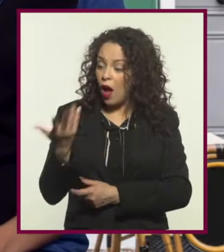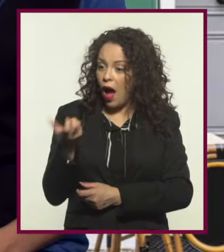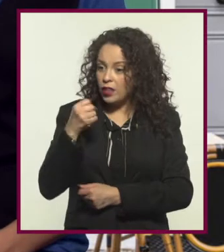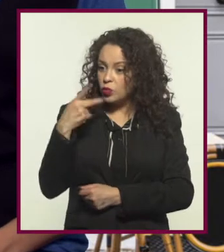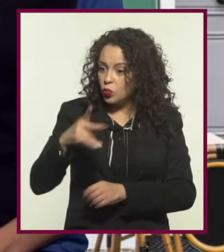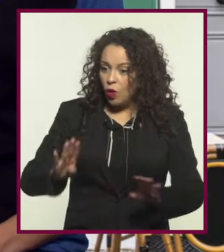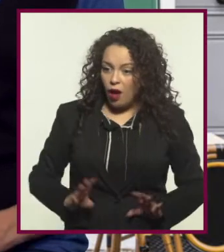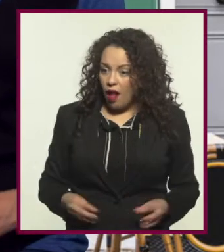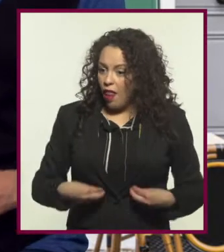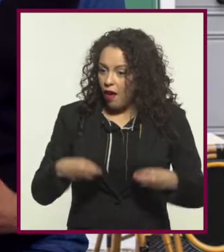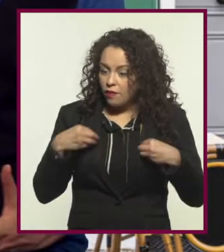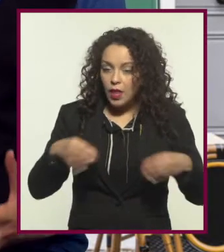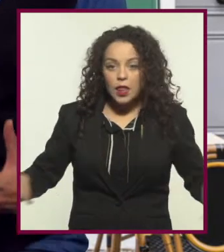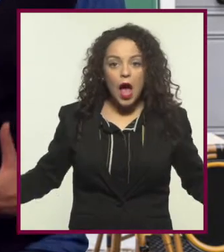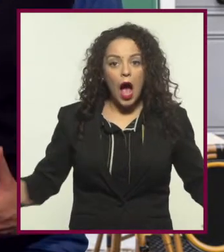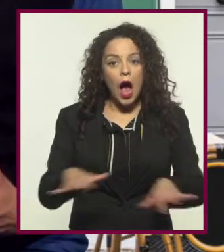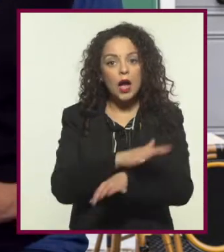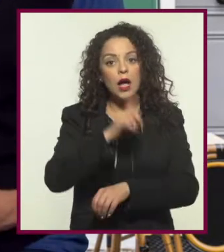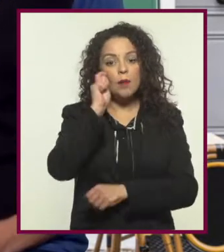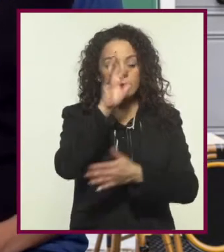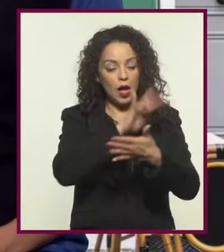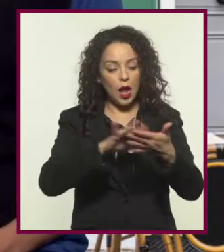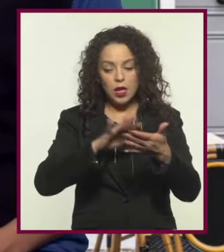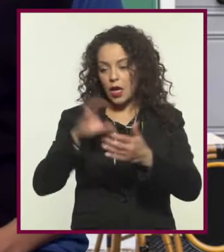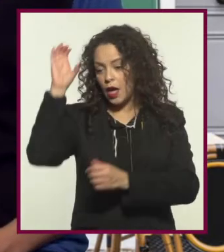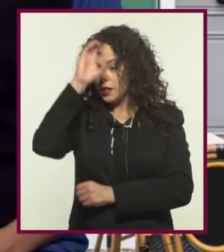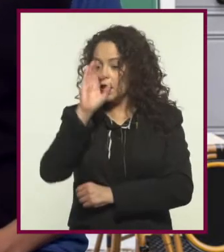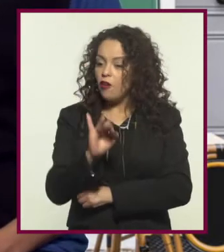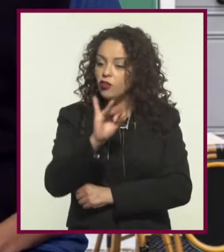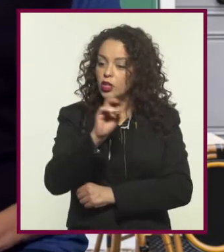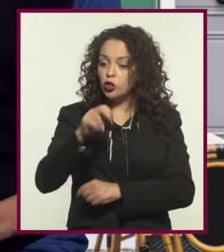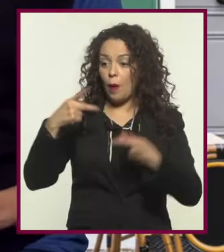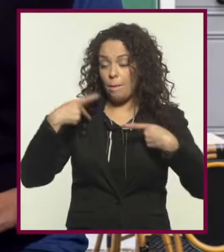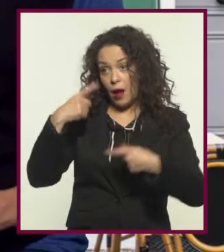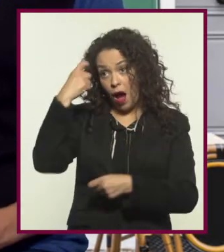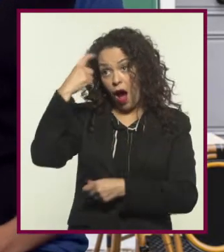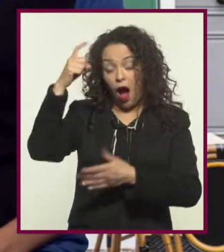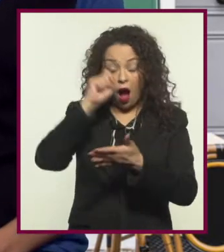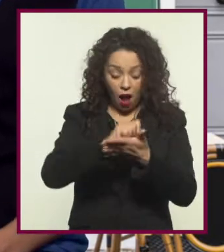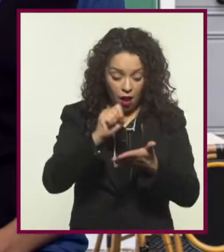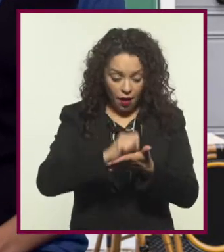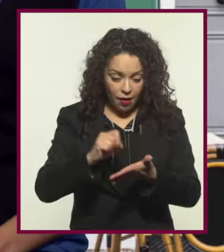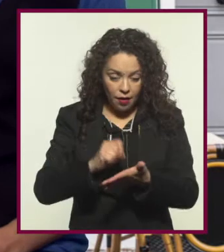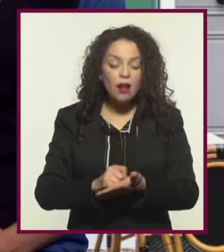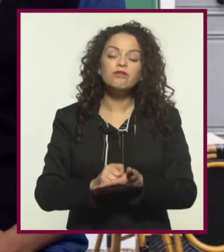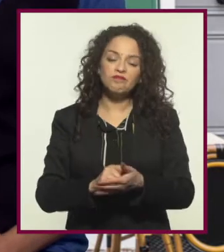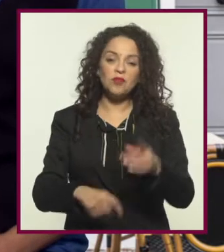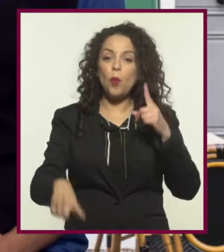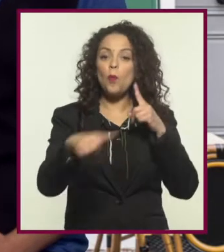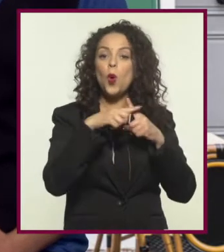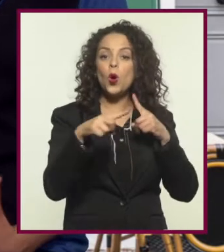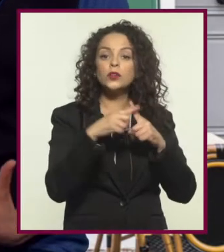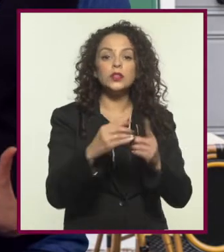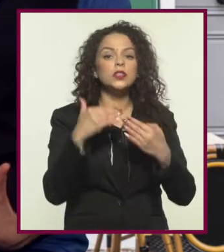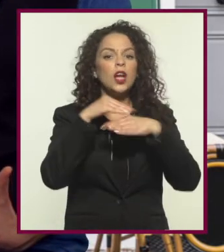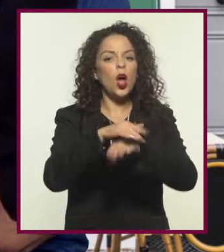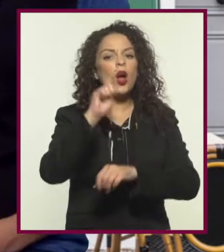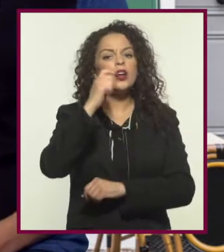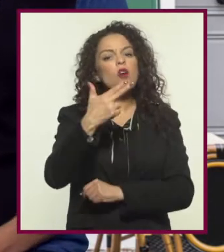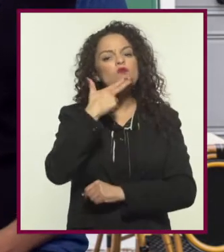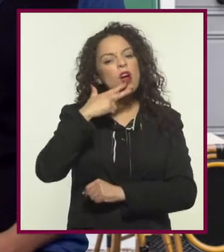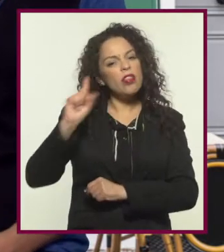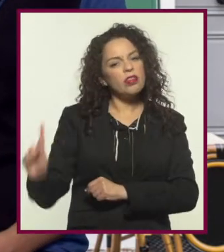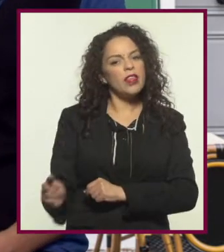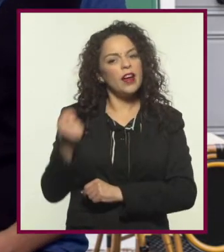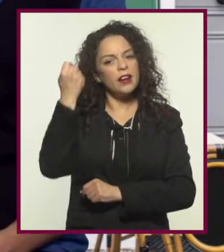cotidiana, se dio un cambio en la literatura de ciencia ficción y los escritores empezaron a tener una visión más positiva de